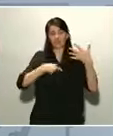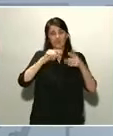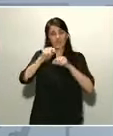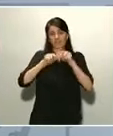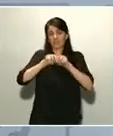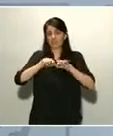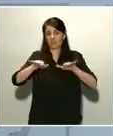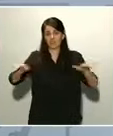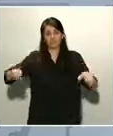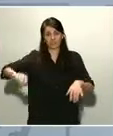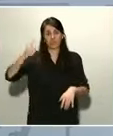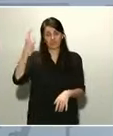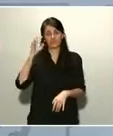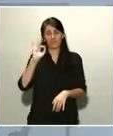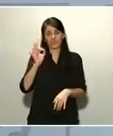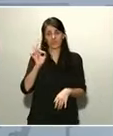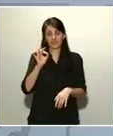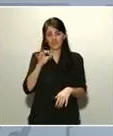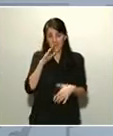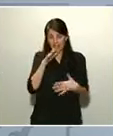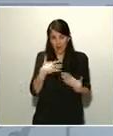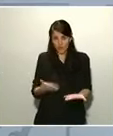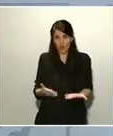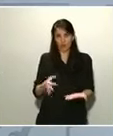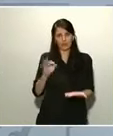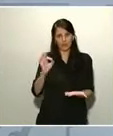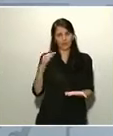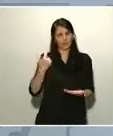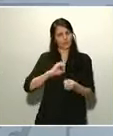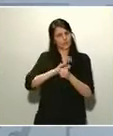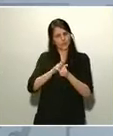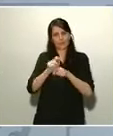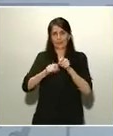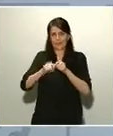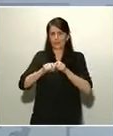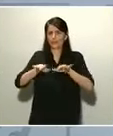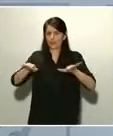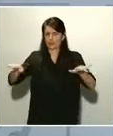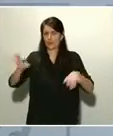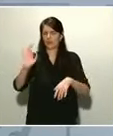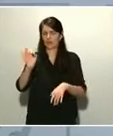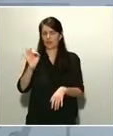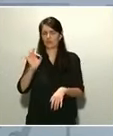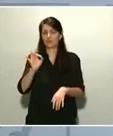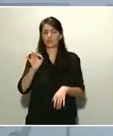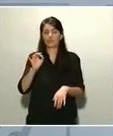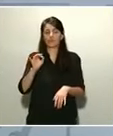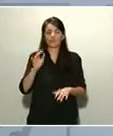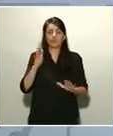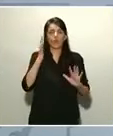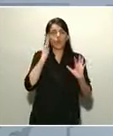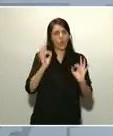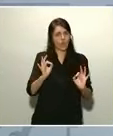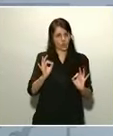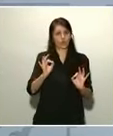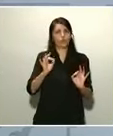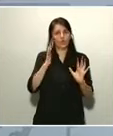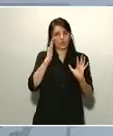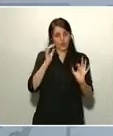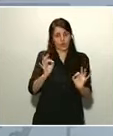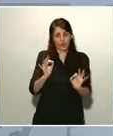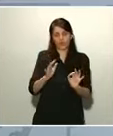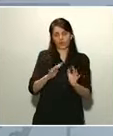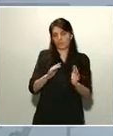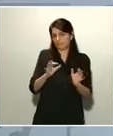mismo. Ahora mismo, el embate del coronavirus, que, lógicamente y por desgracia, llegará a otros muchos países, como estamos